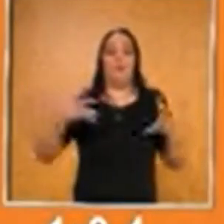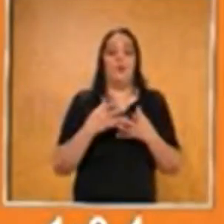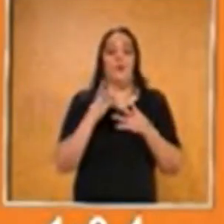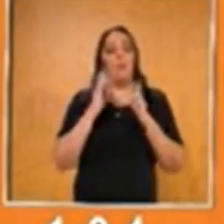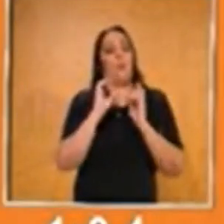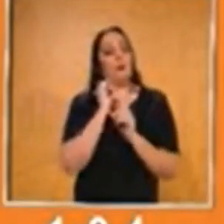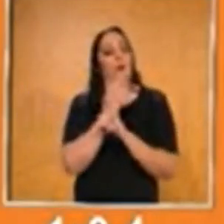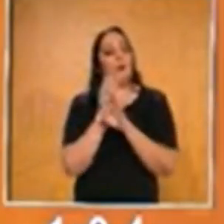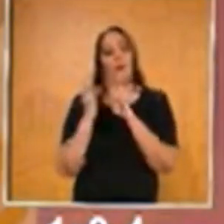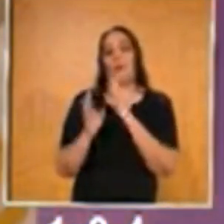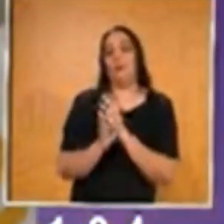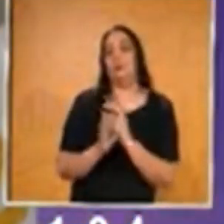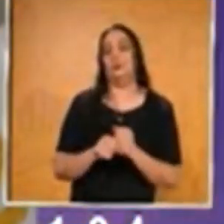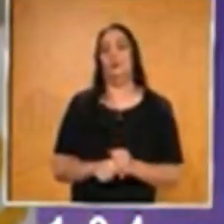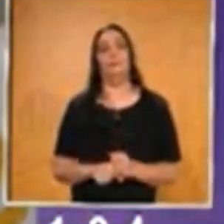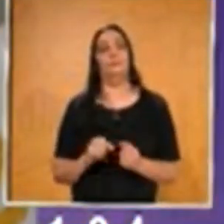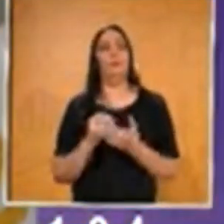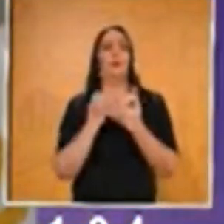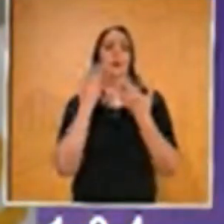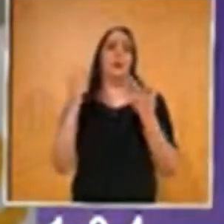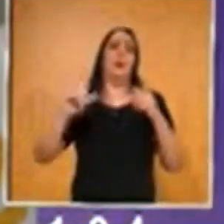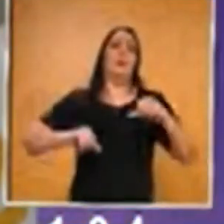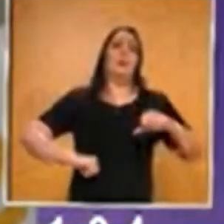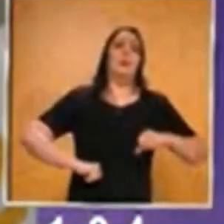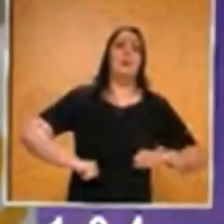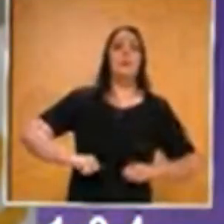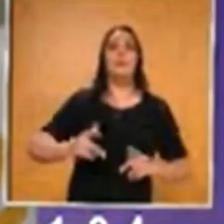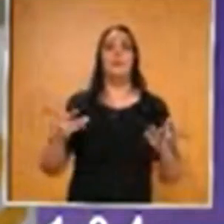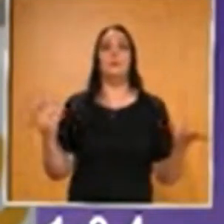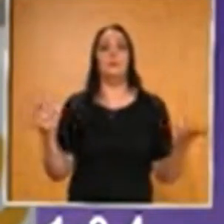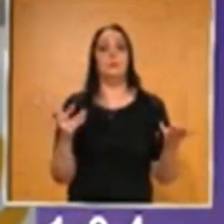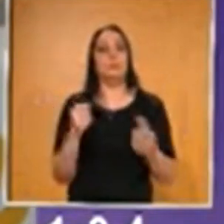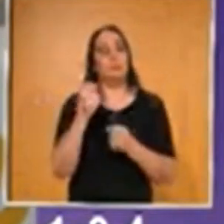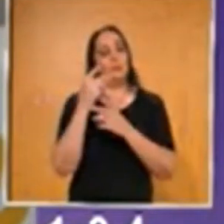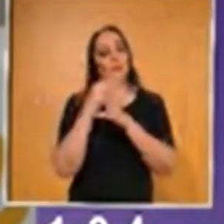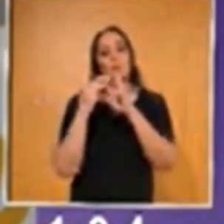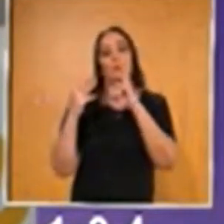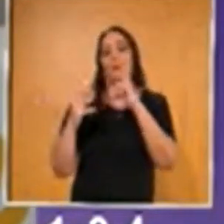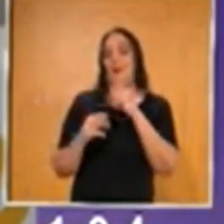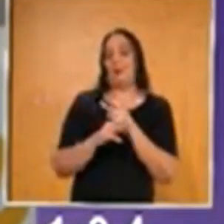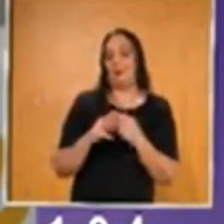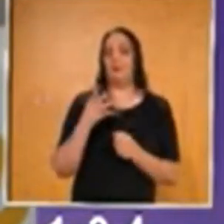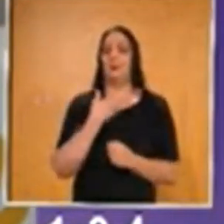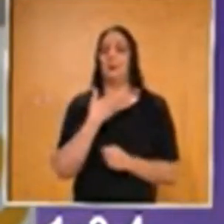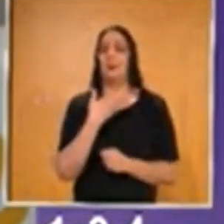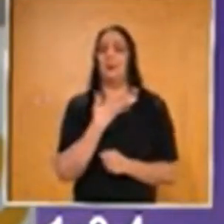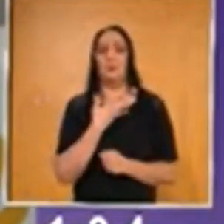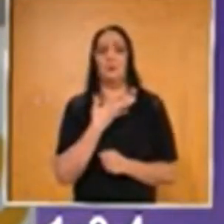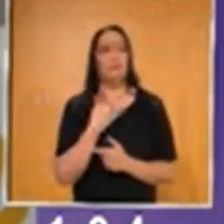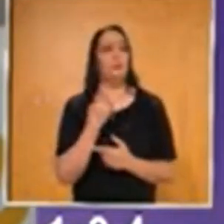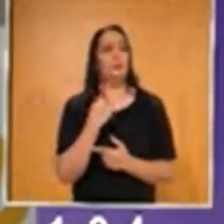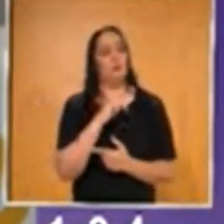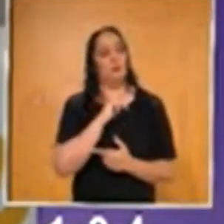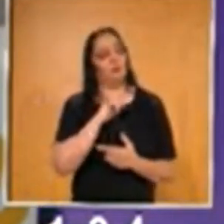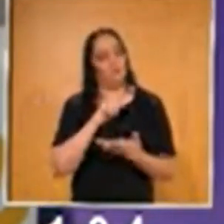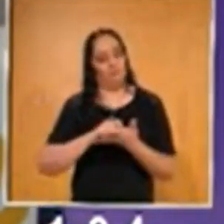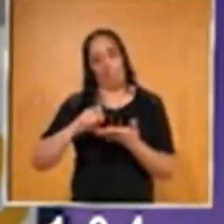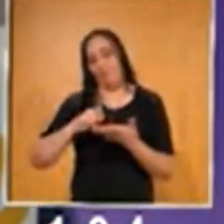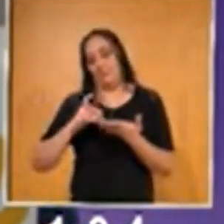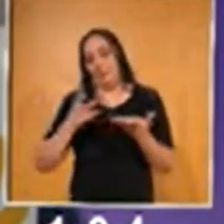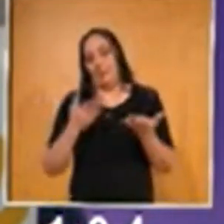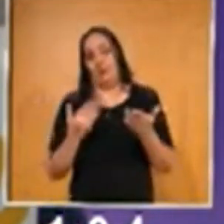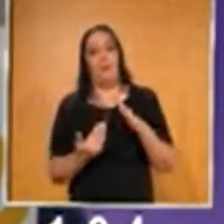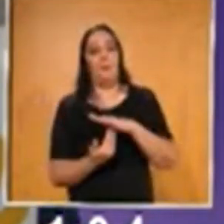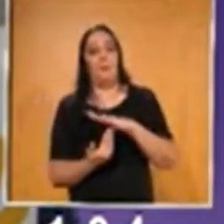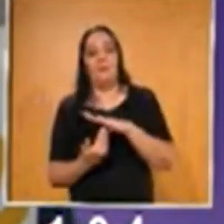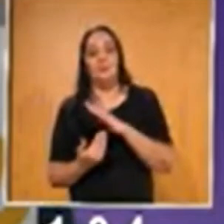Y ahora, vamos a pasar a la actividad con algunos materiales aquí que tenemos en nuestro escritorio. Muy